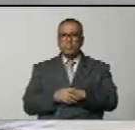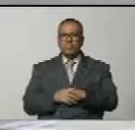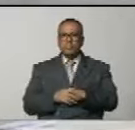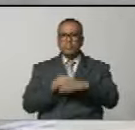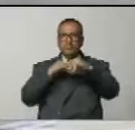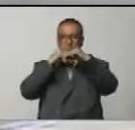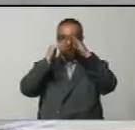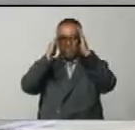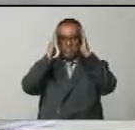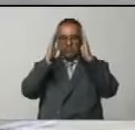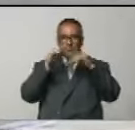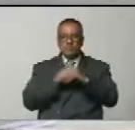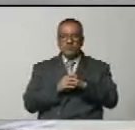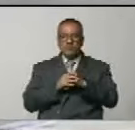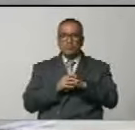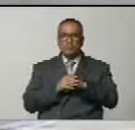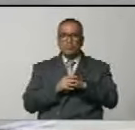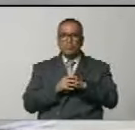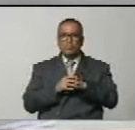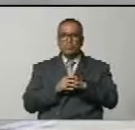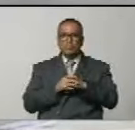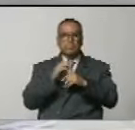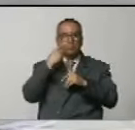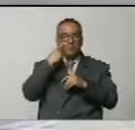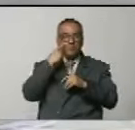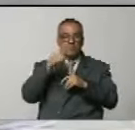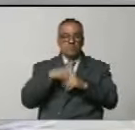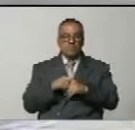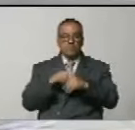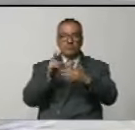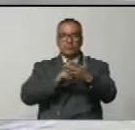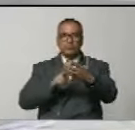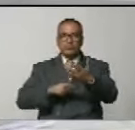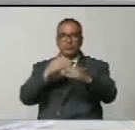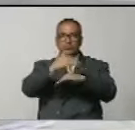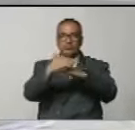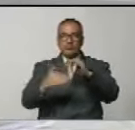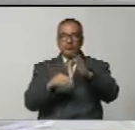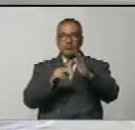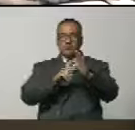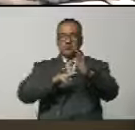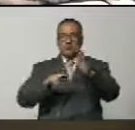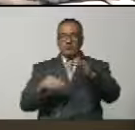atendido de una manera acuciosa la lectura del subsecretario.